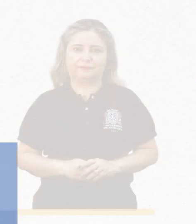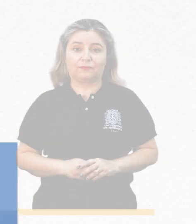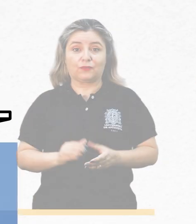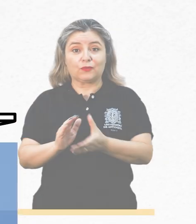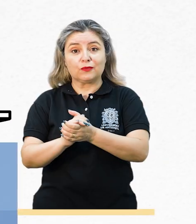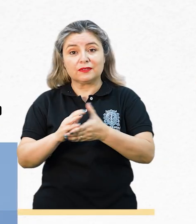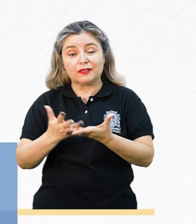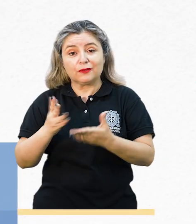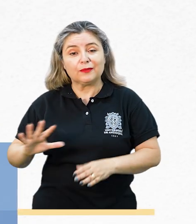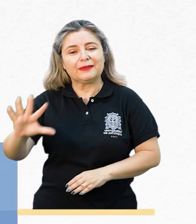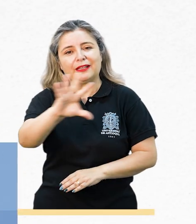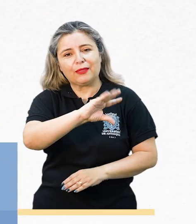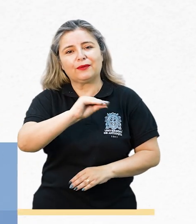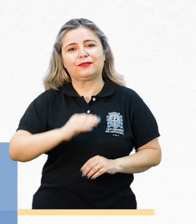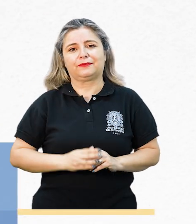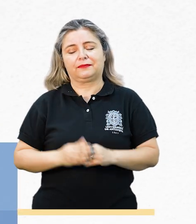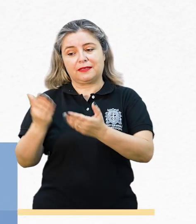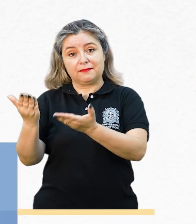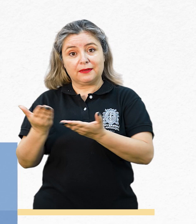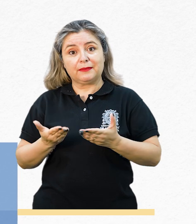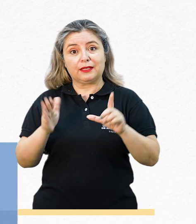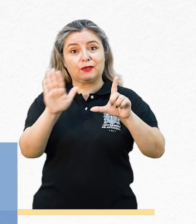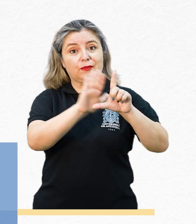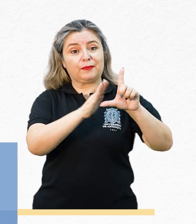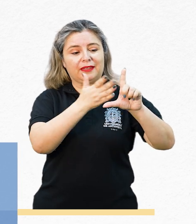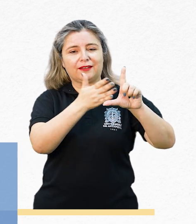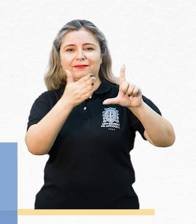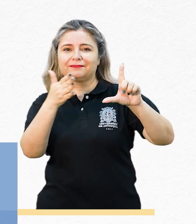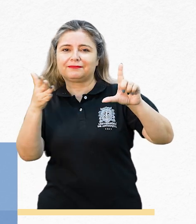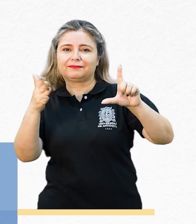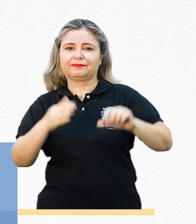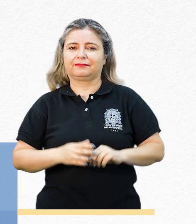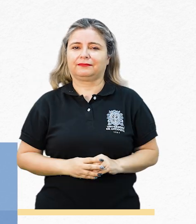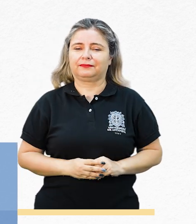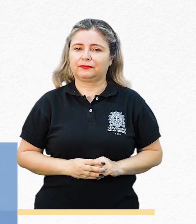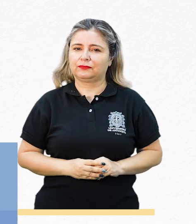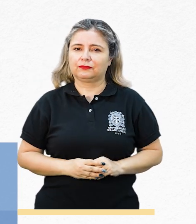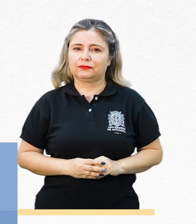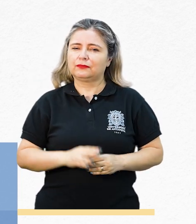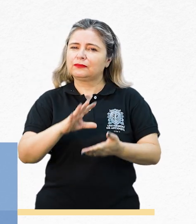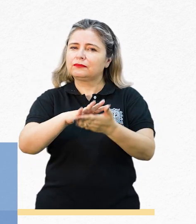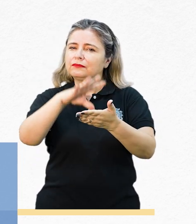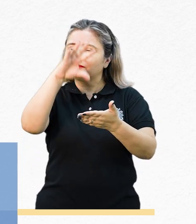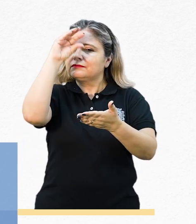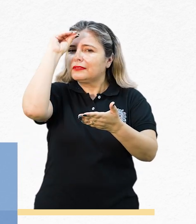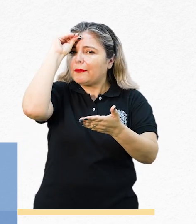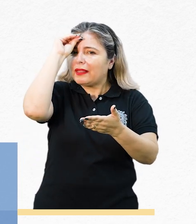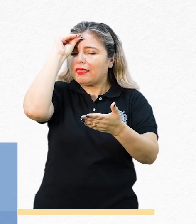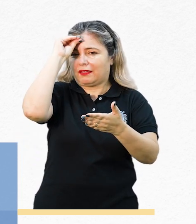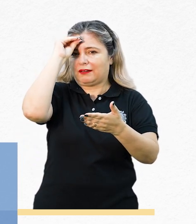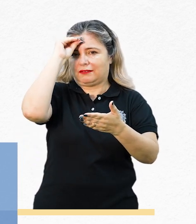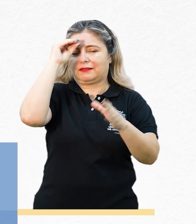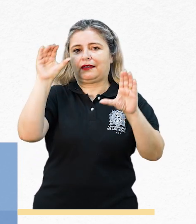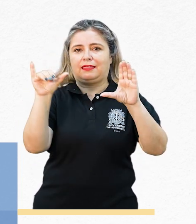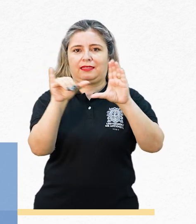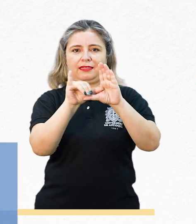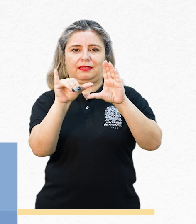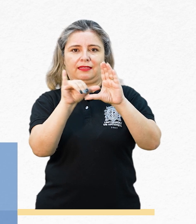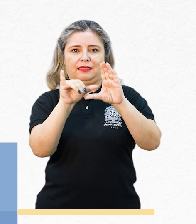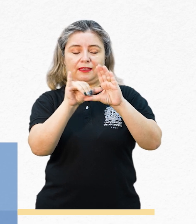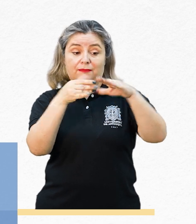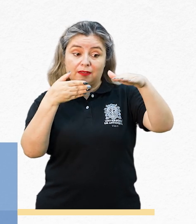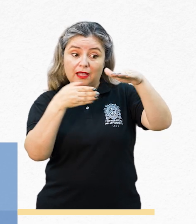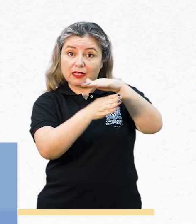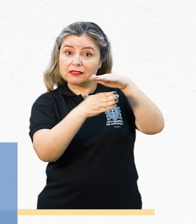Un cordial saludo para todos bienvenidos a este vídeo en el cual vamos a explorar un poco las condiciones